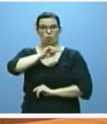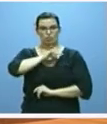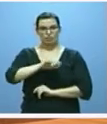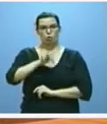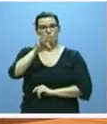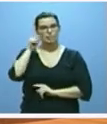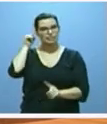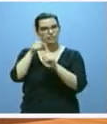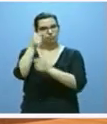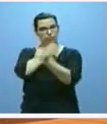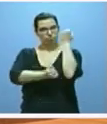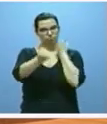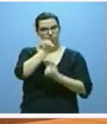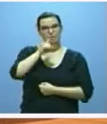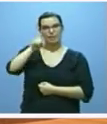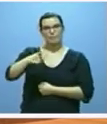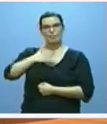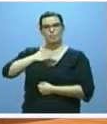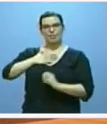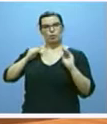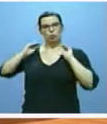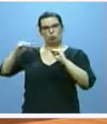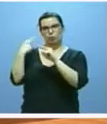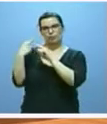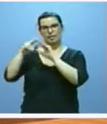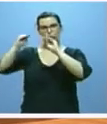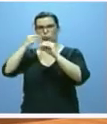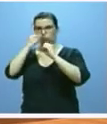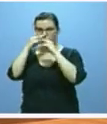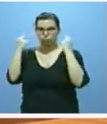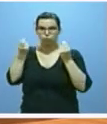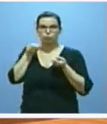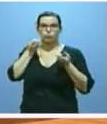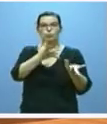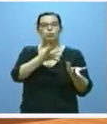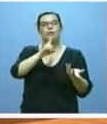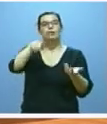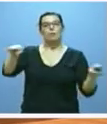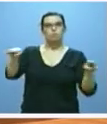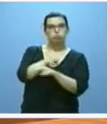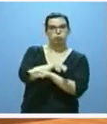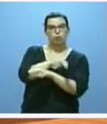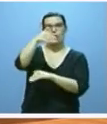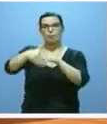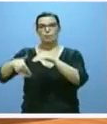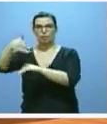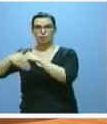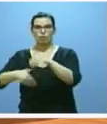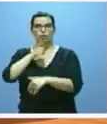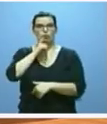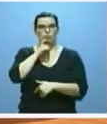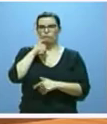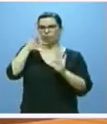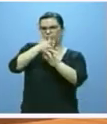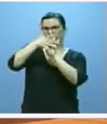austeridad y registro de bienes y actividades, cese y obligaciones y limitaciones derivadas del mismo.